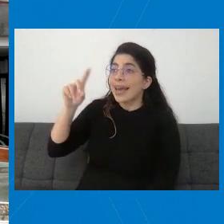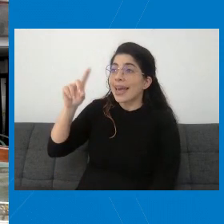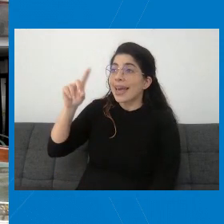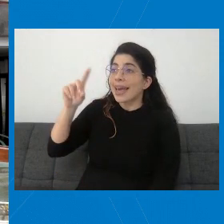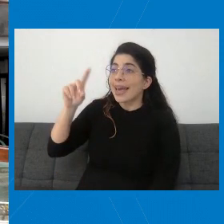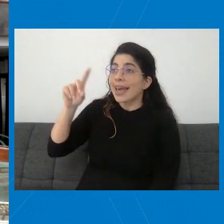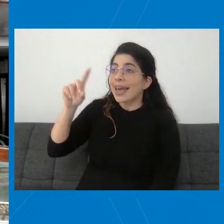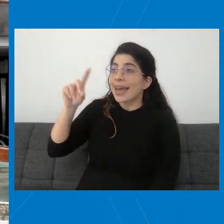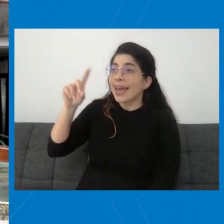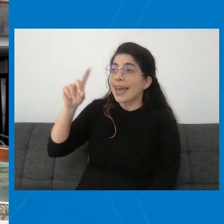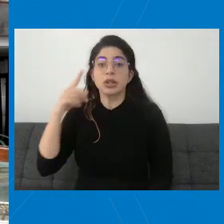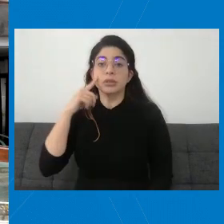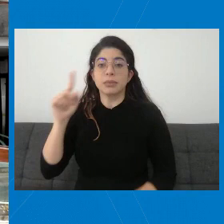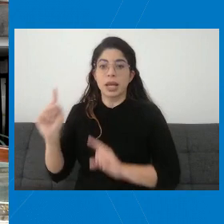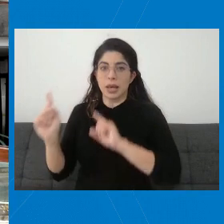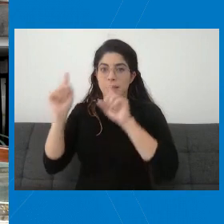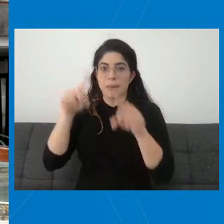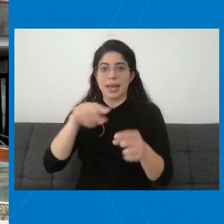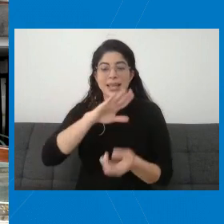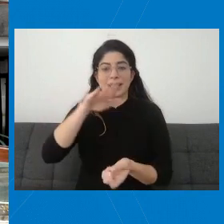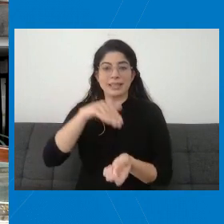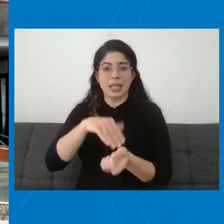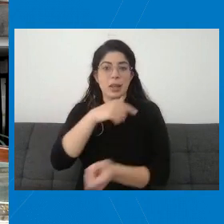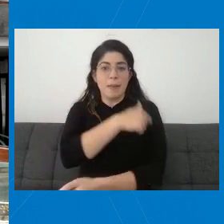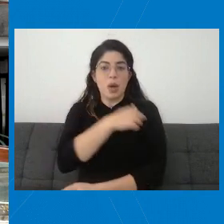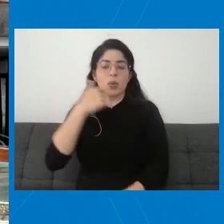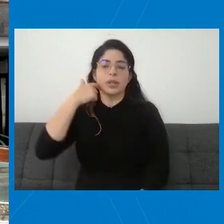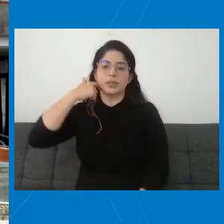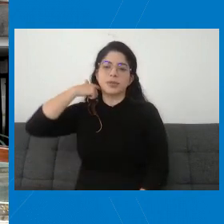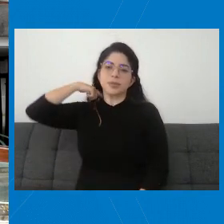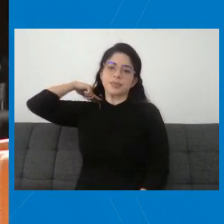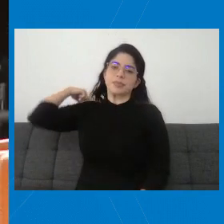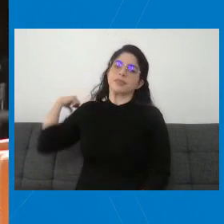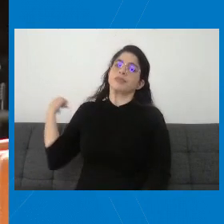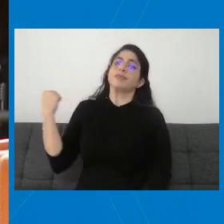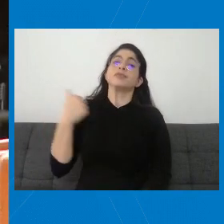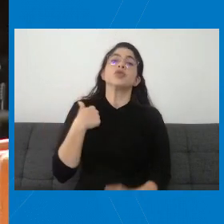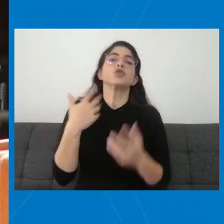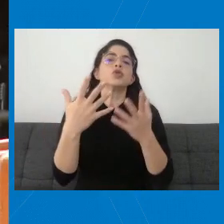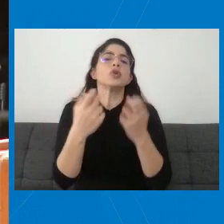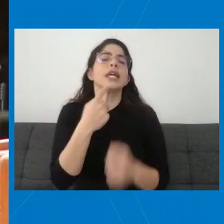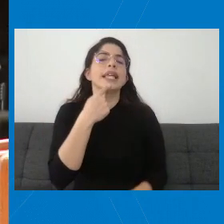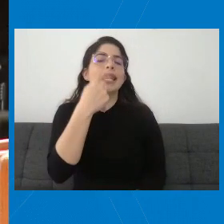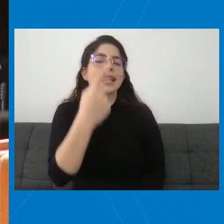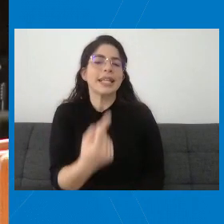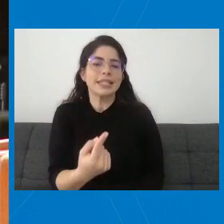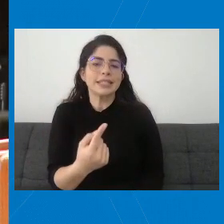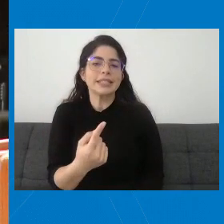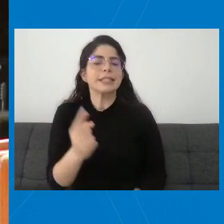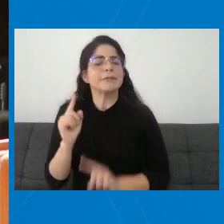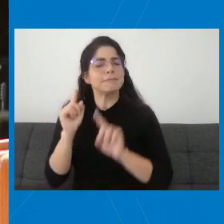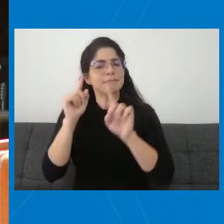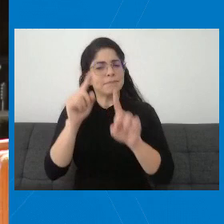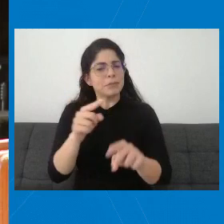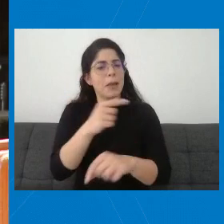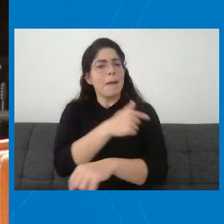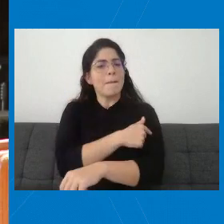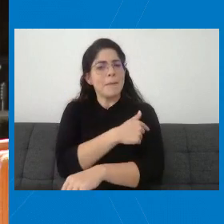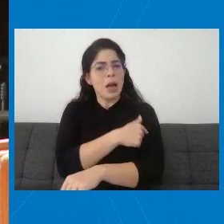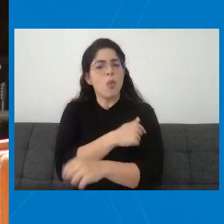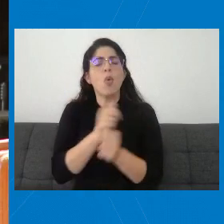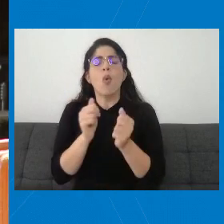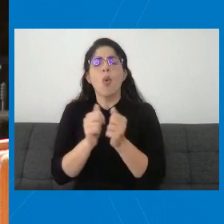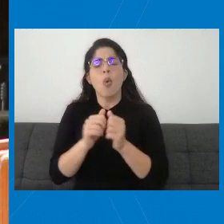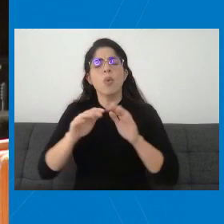niños para que acudan a los centros de vacunación. Yo quiero decirles que se vacunen con tranquilidad,